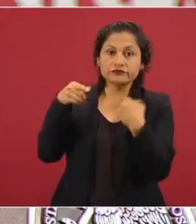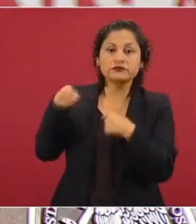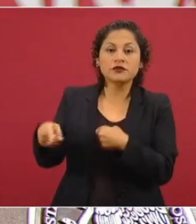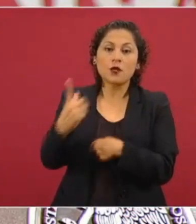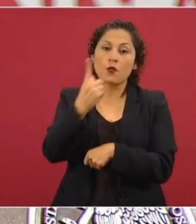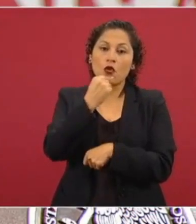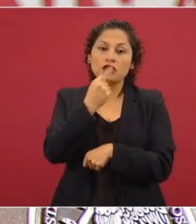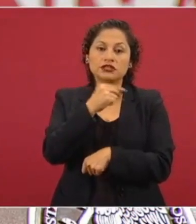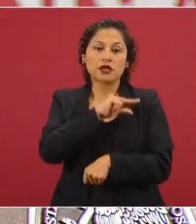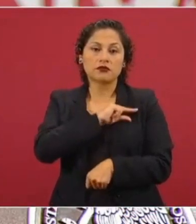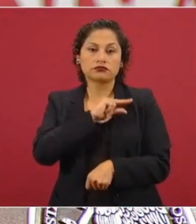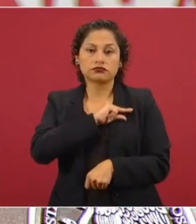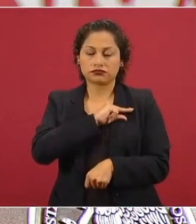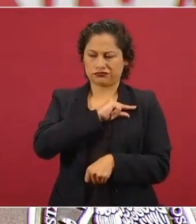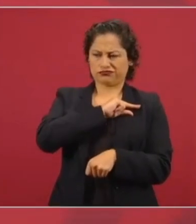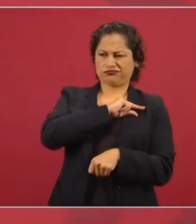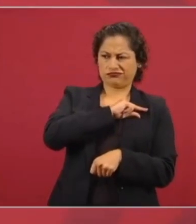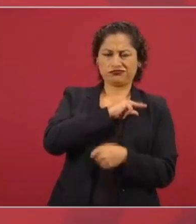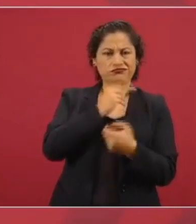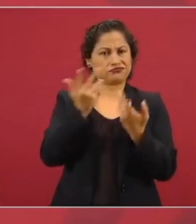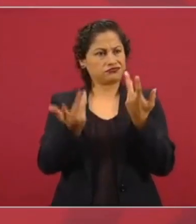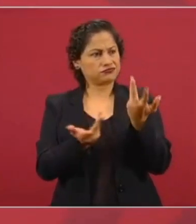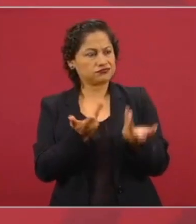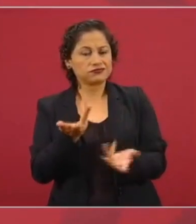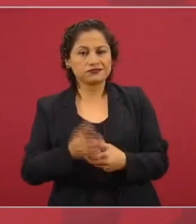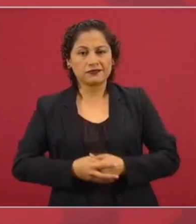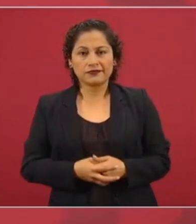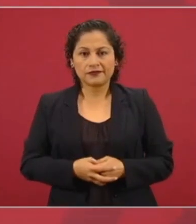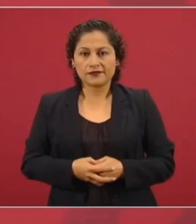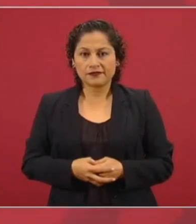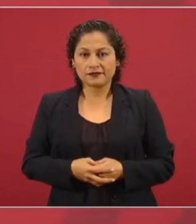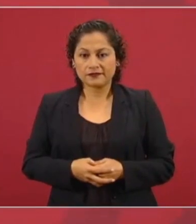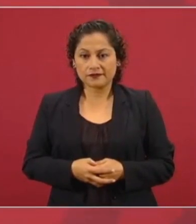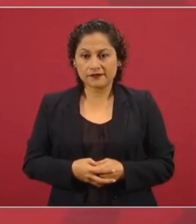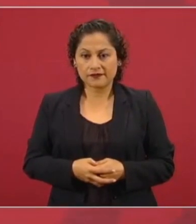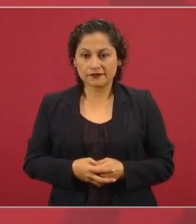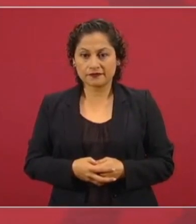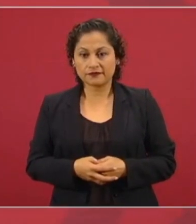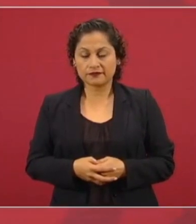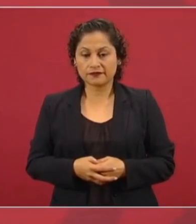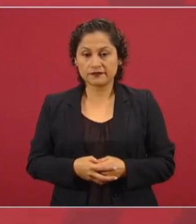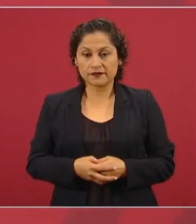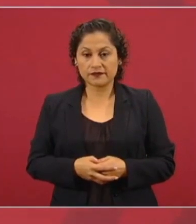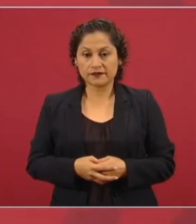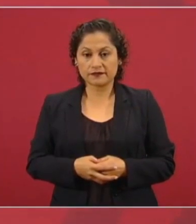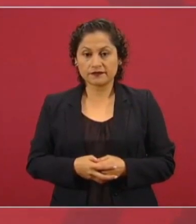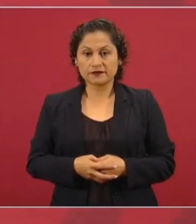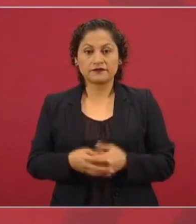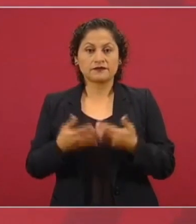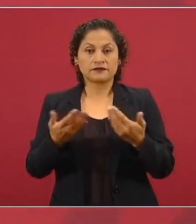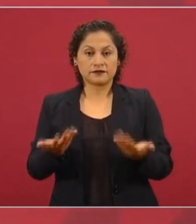y en el oído para que no no sufrieran